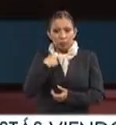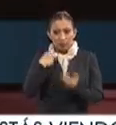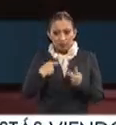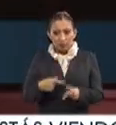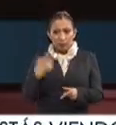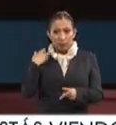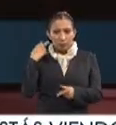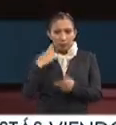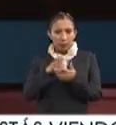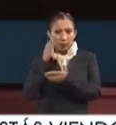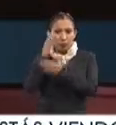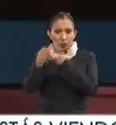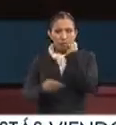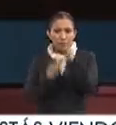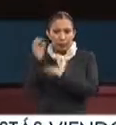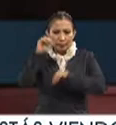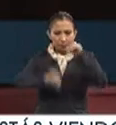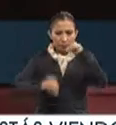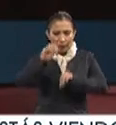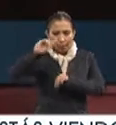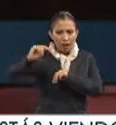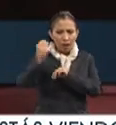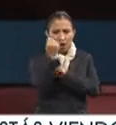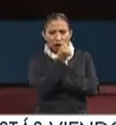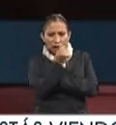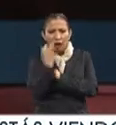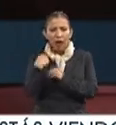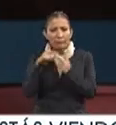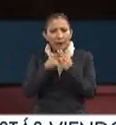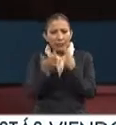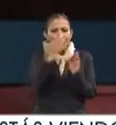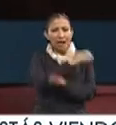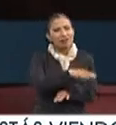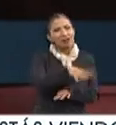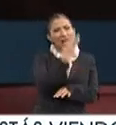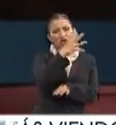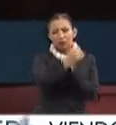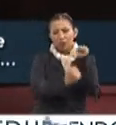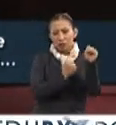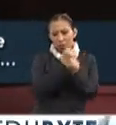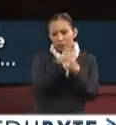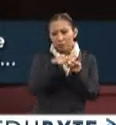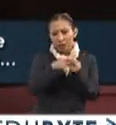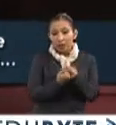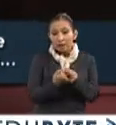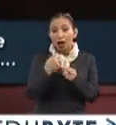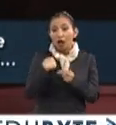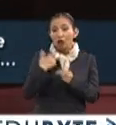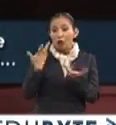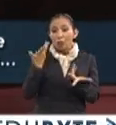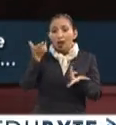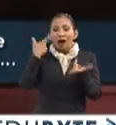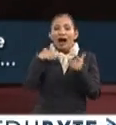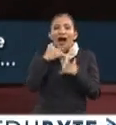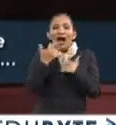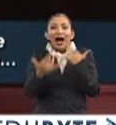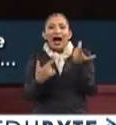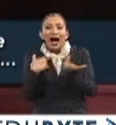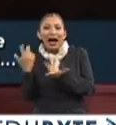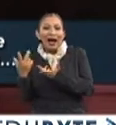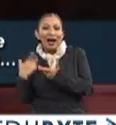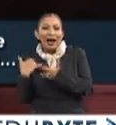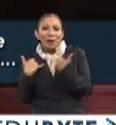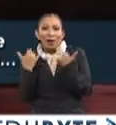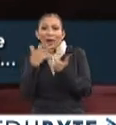journey into the world of programming and technology started at the tender age of 14. I had this mad teenage crush